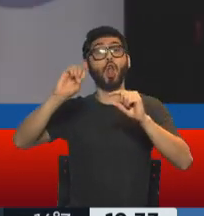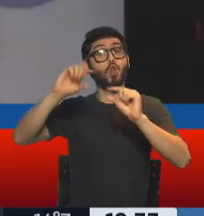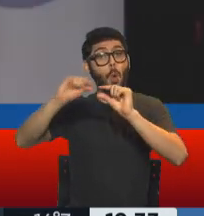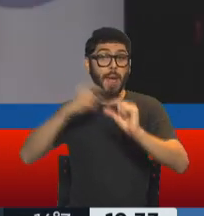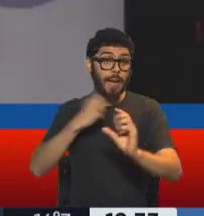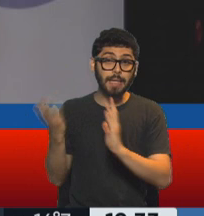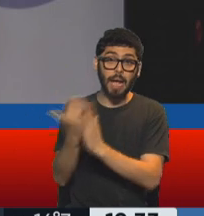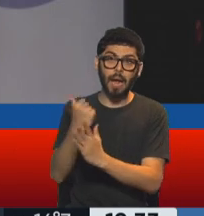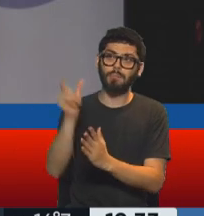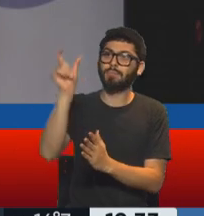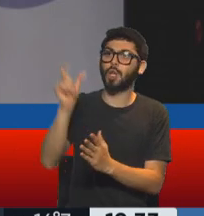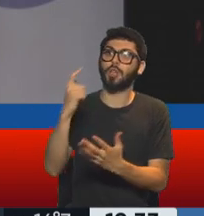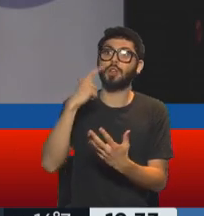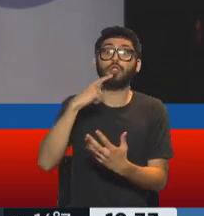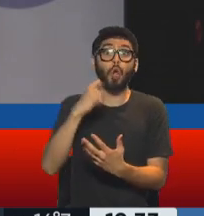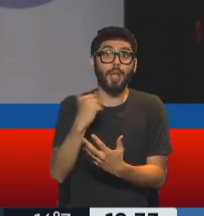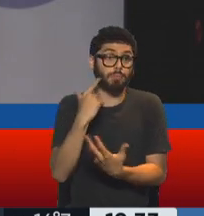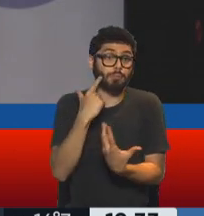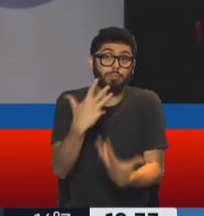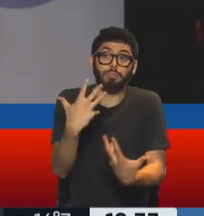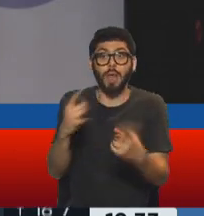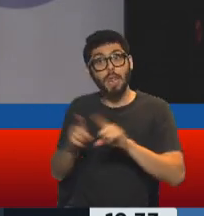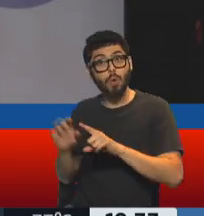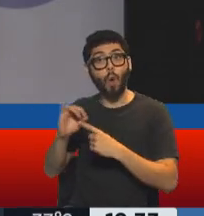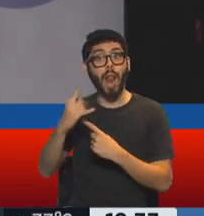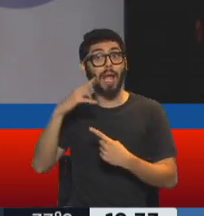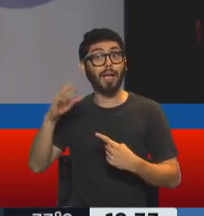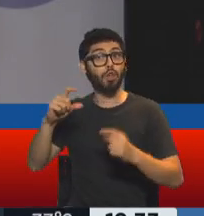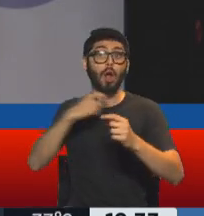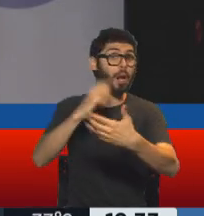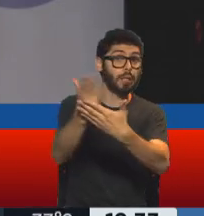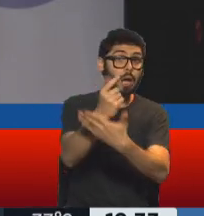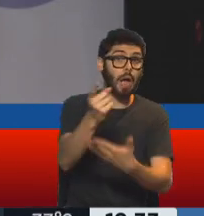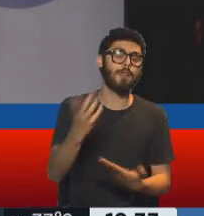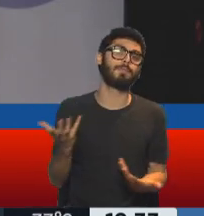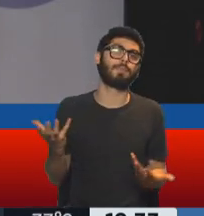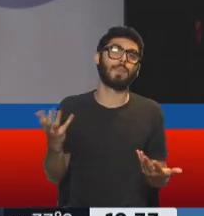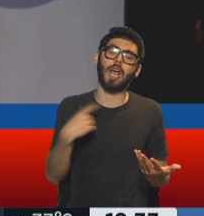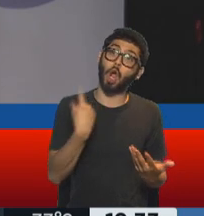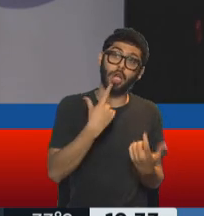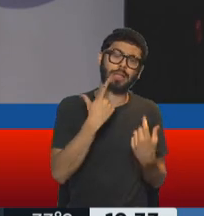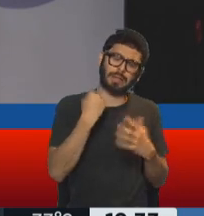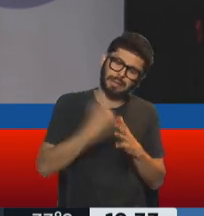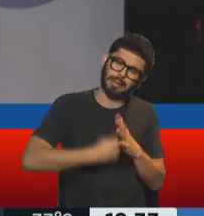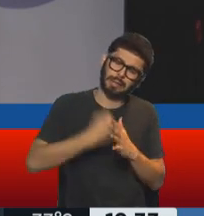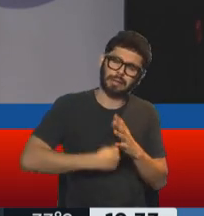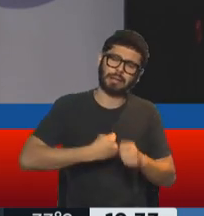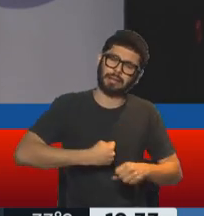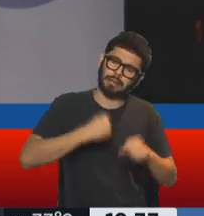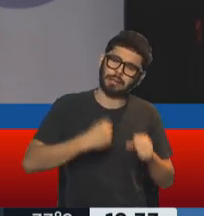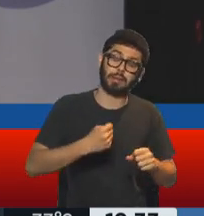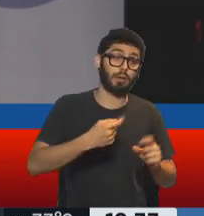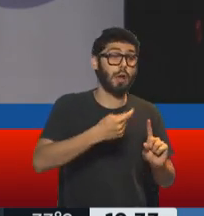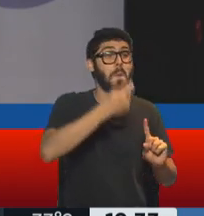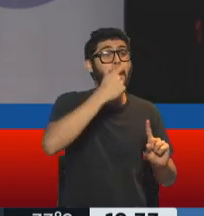personaje tan universal como Quino, y fue una lucha de muchos, que llevamos adelante en insistir, para que el